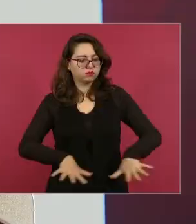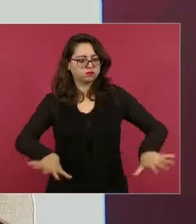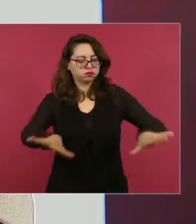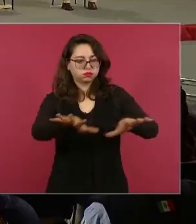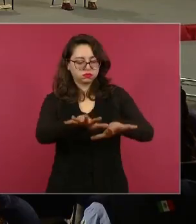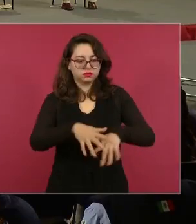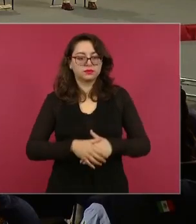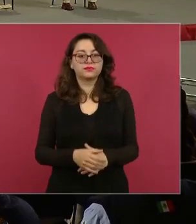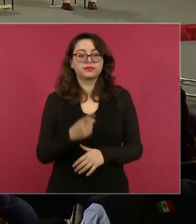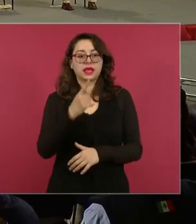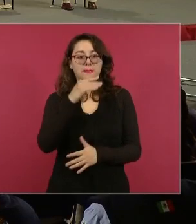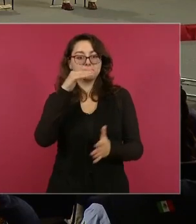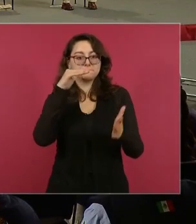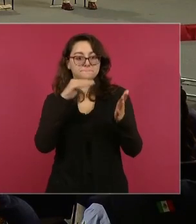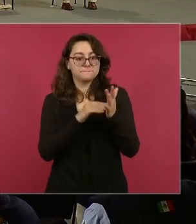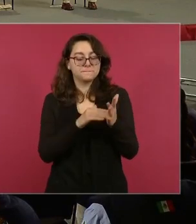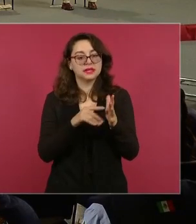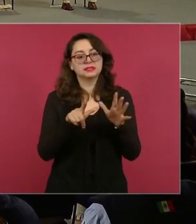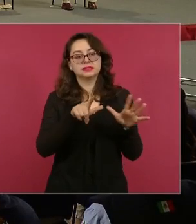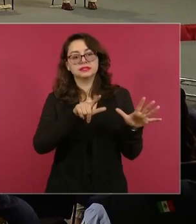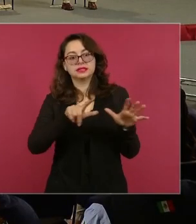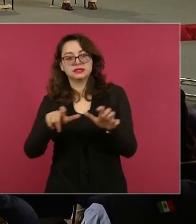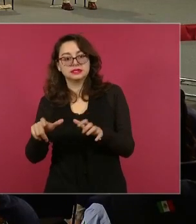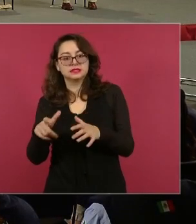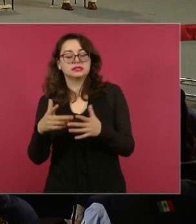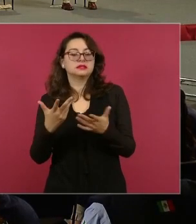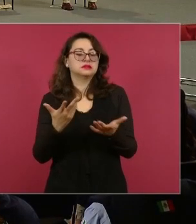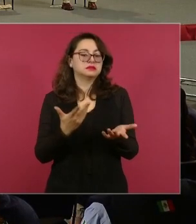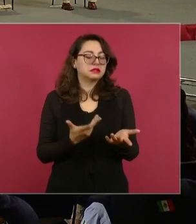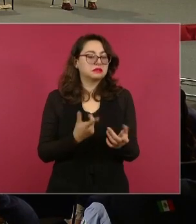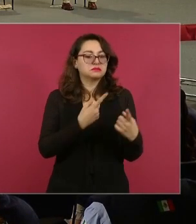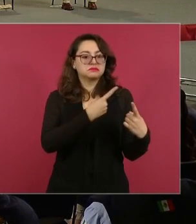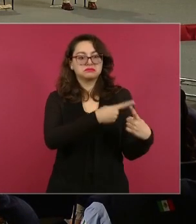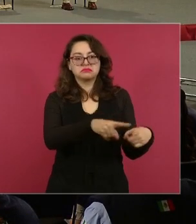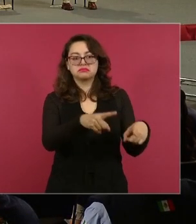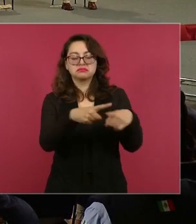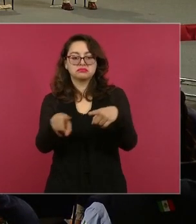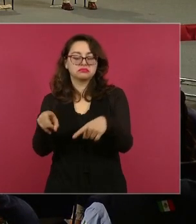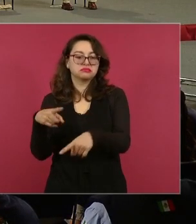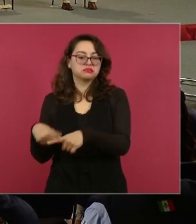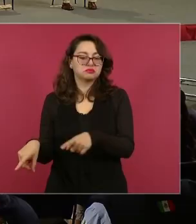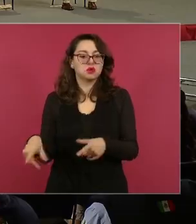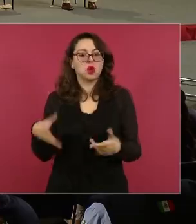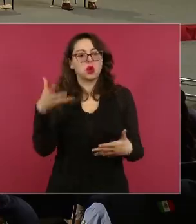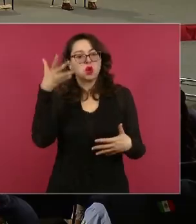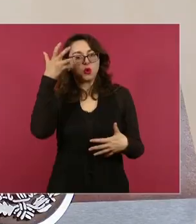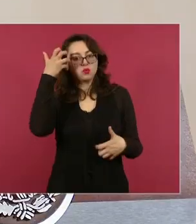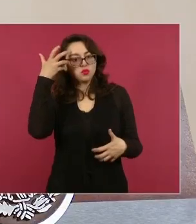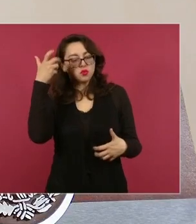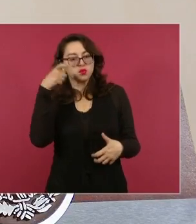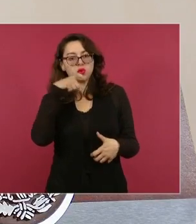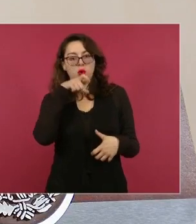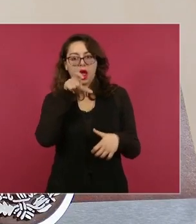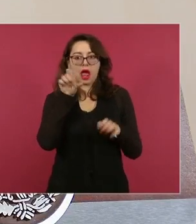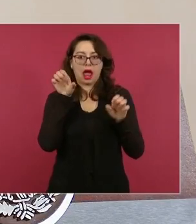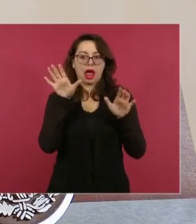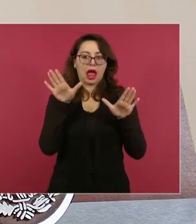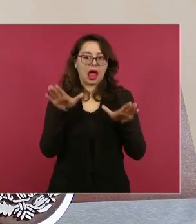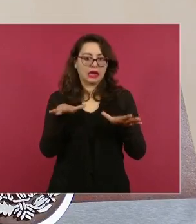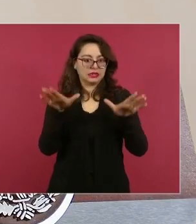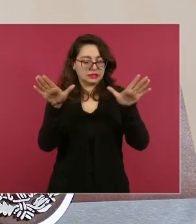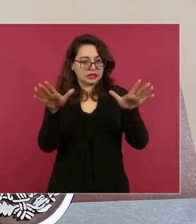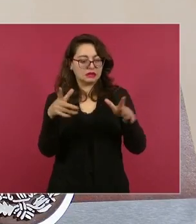759 especies de flor y fauna, como el mono aullador, el águila elegante, entre otras